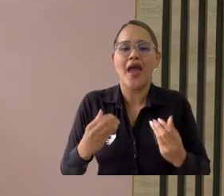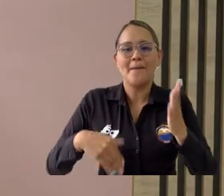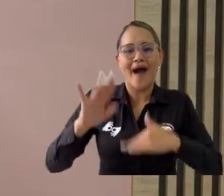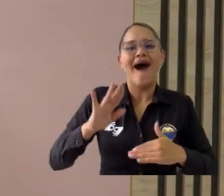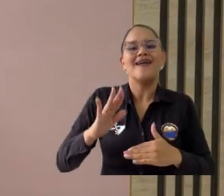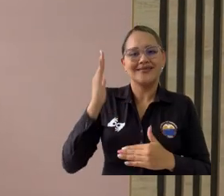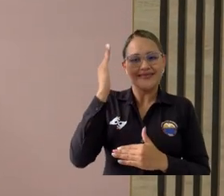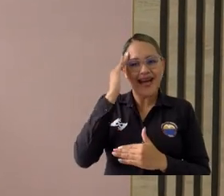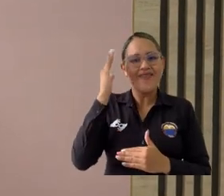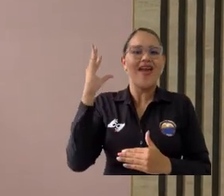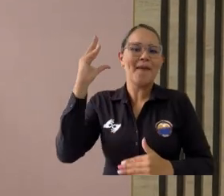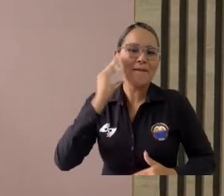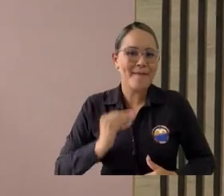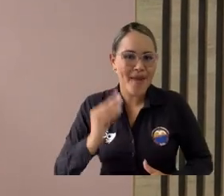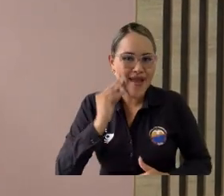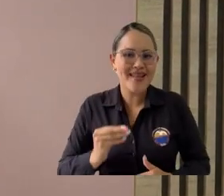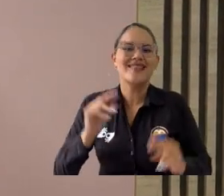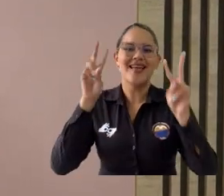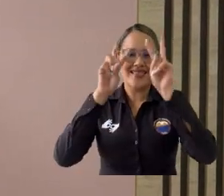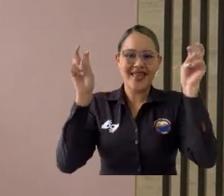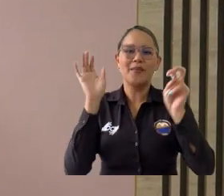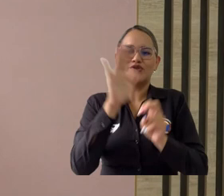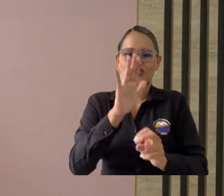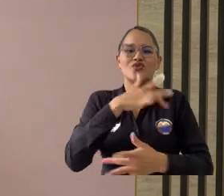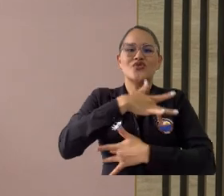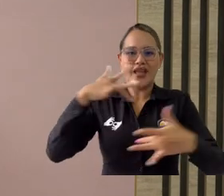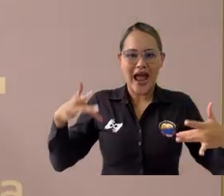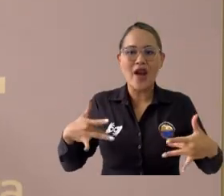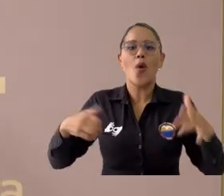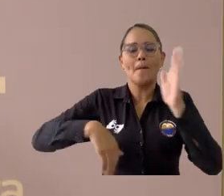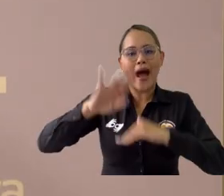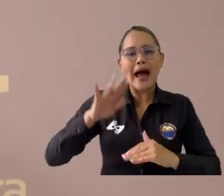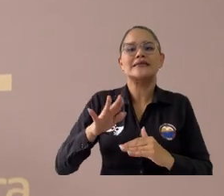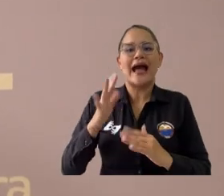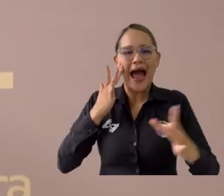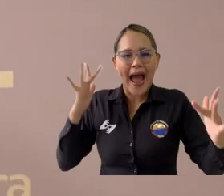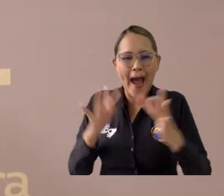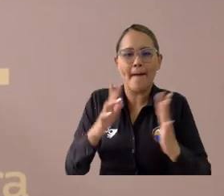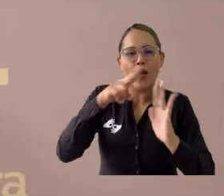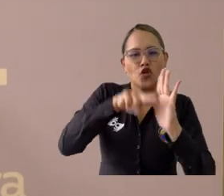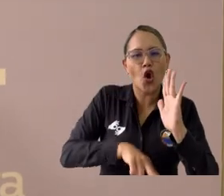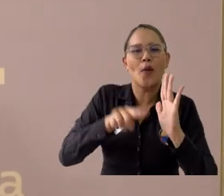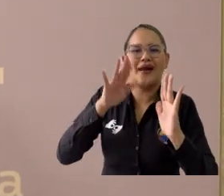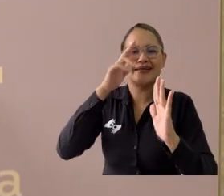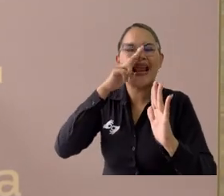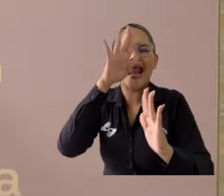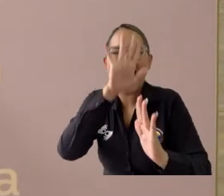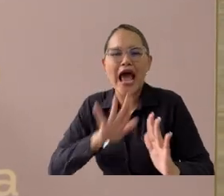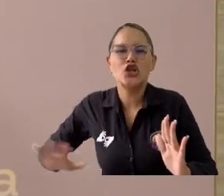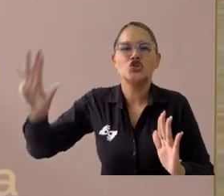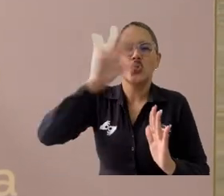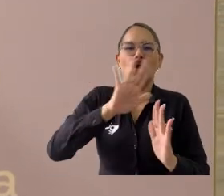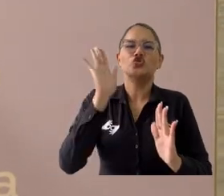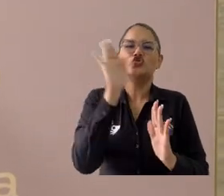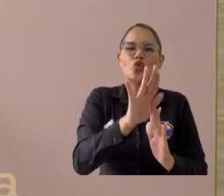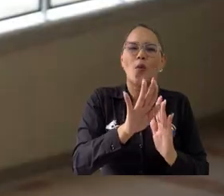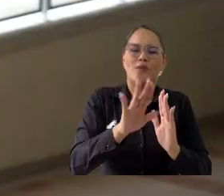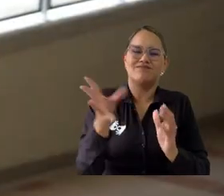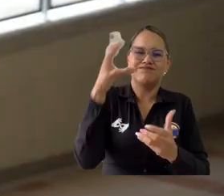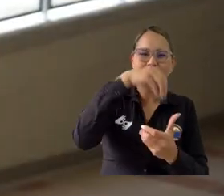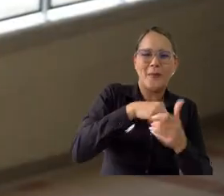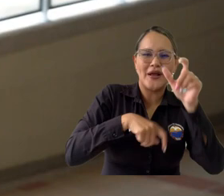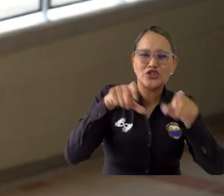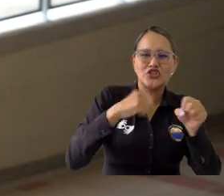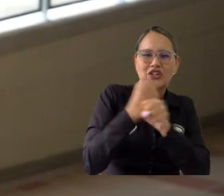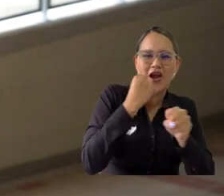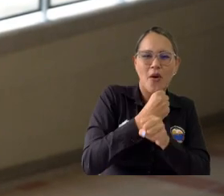formación y desde la experiencia que tenemos en el área de salud en esa actualización de la Política Nacional de Talento Humano en Salud. Lo